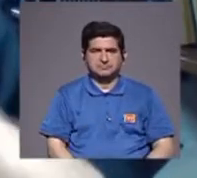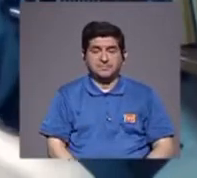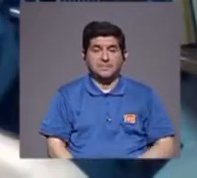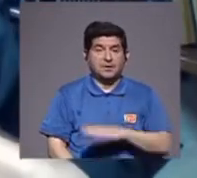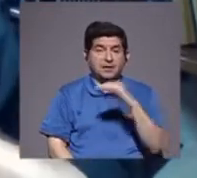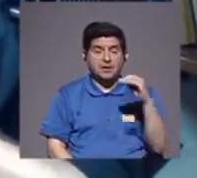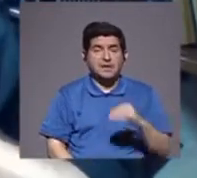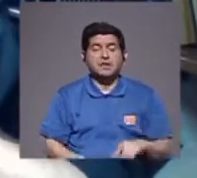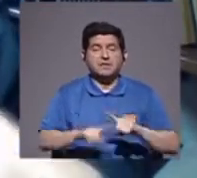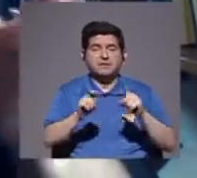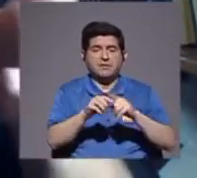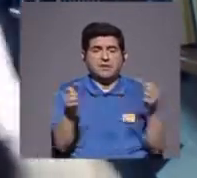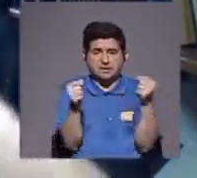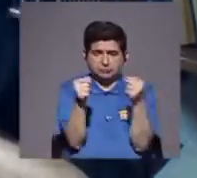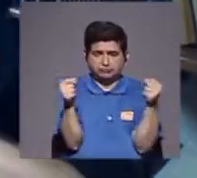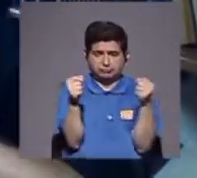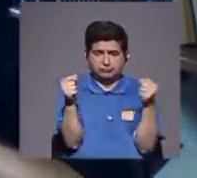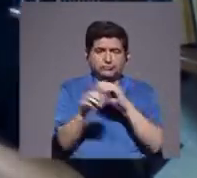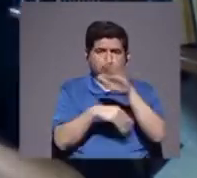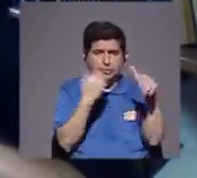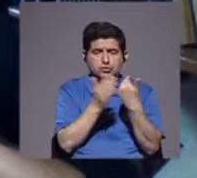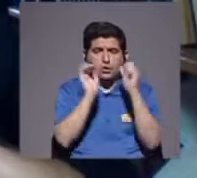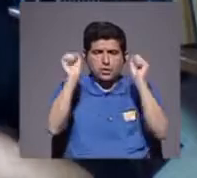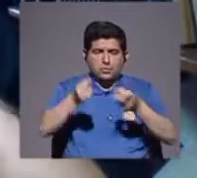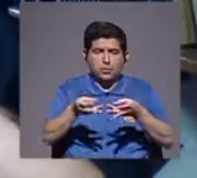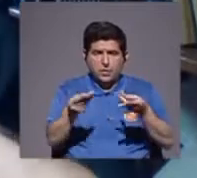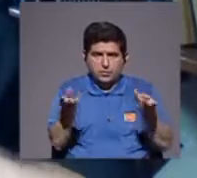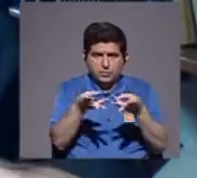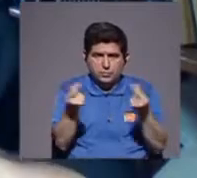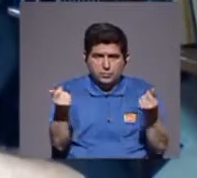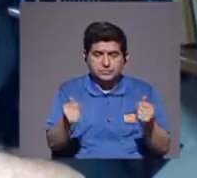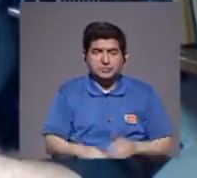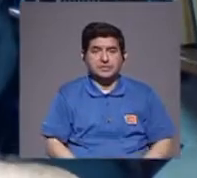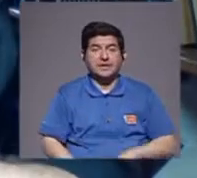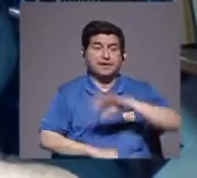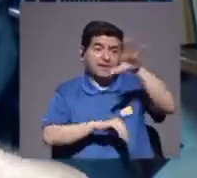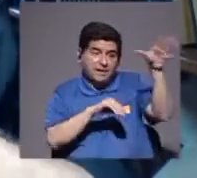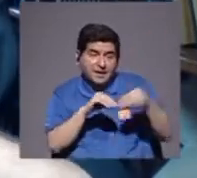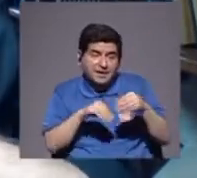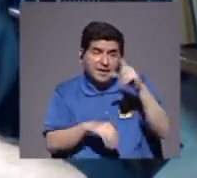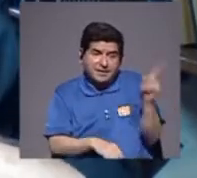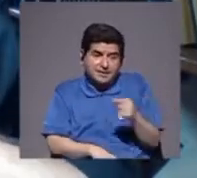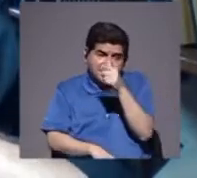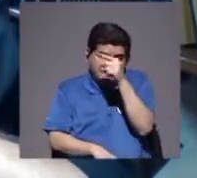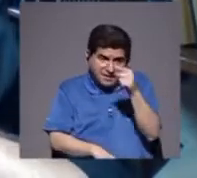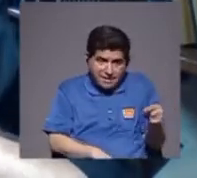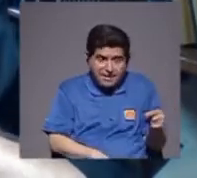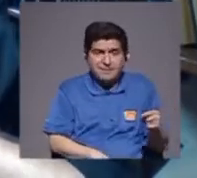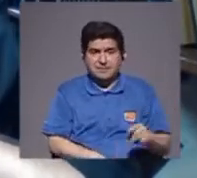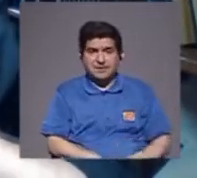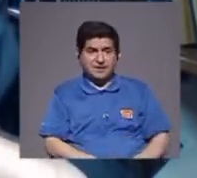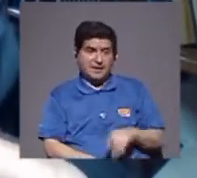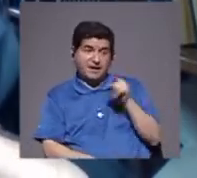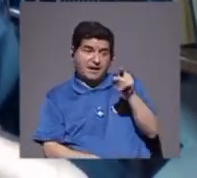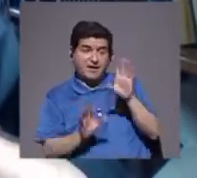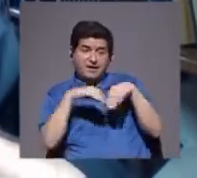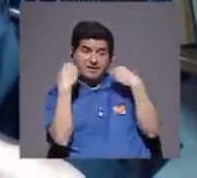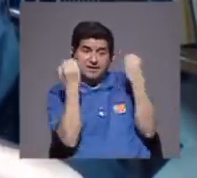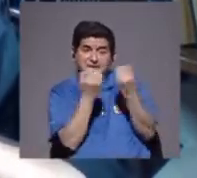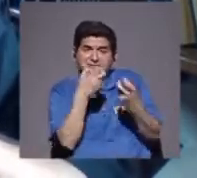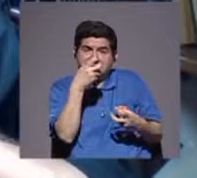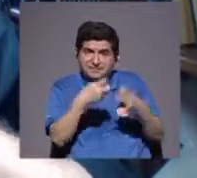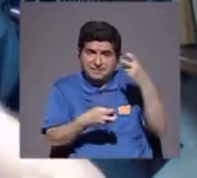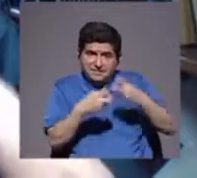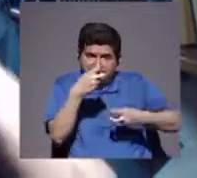de textiles, todo lo que puede producirse de eso, y encima de eso, le quitemos a las organizaciones